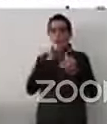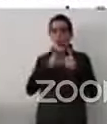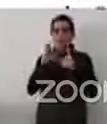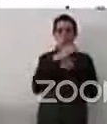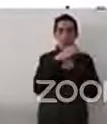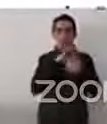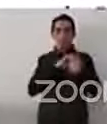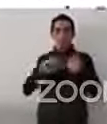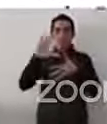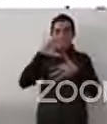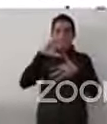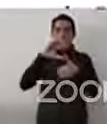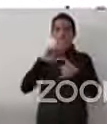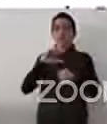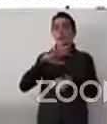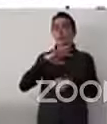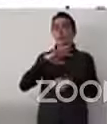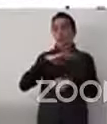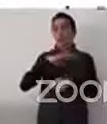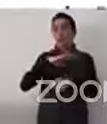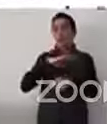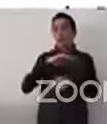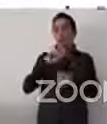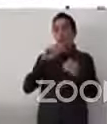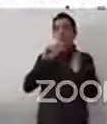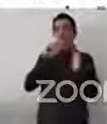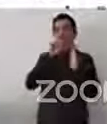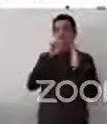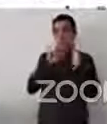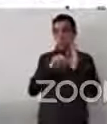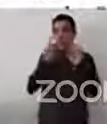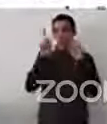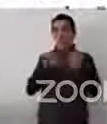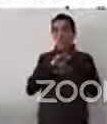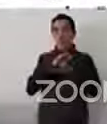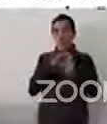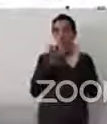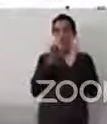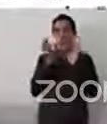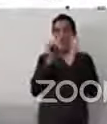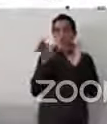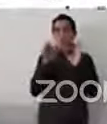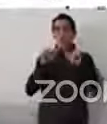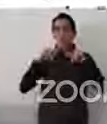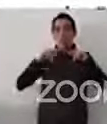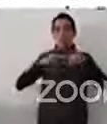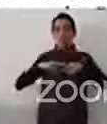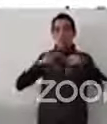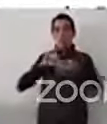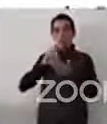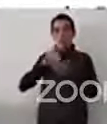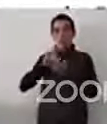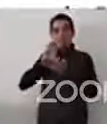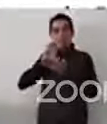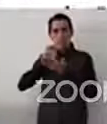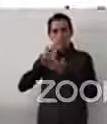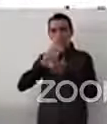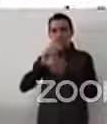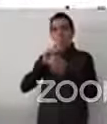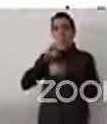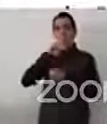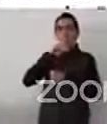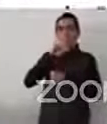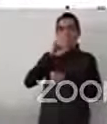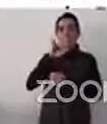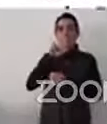derechos de los minusválidos, y uno ve cómo va cambiando el lenguaje. Pasamos de minusválidos a